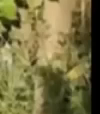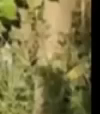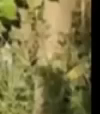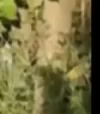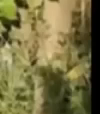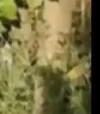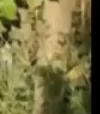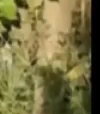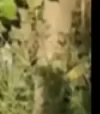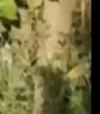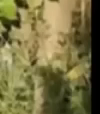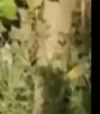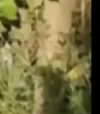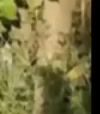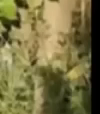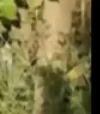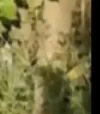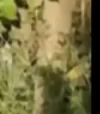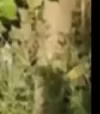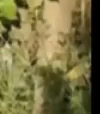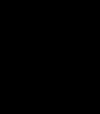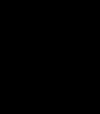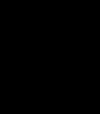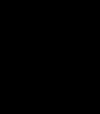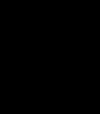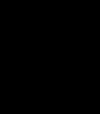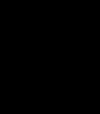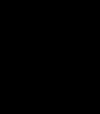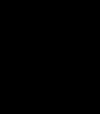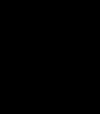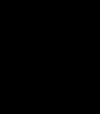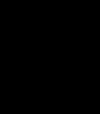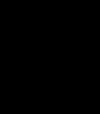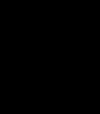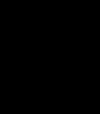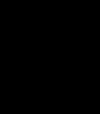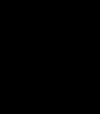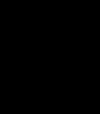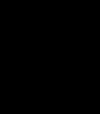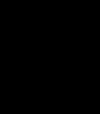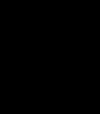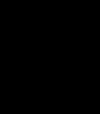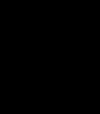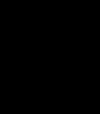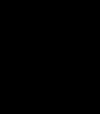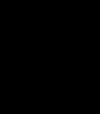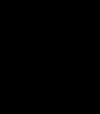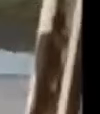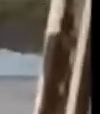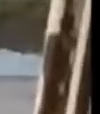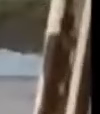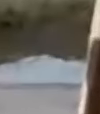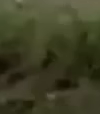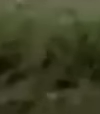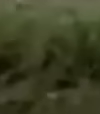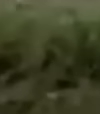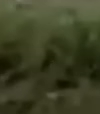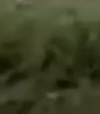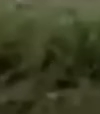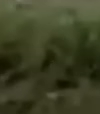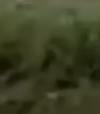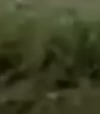les cayó. Mira cuántos carros destruyó el muro en cuestión. Bueno,